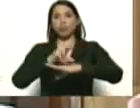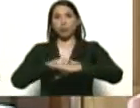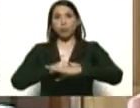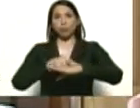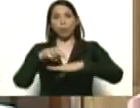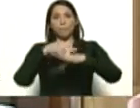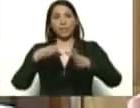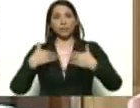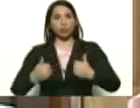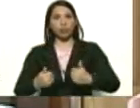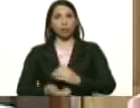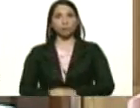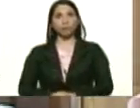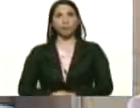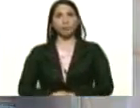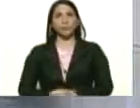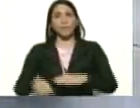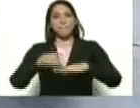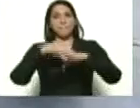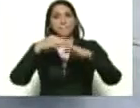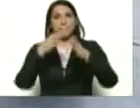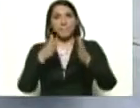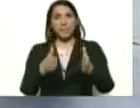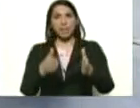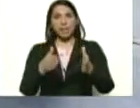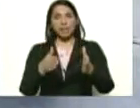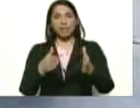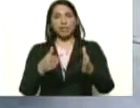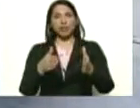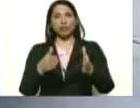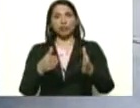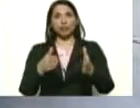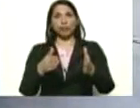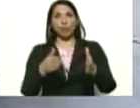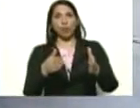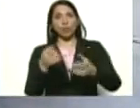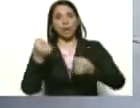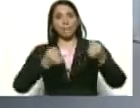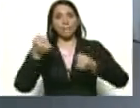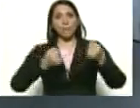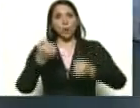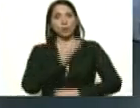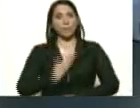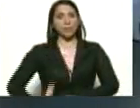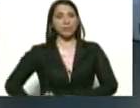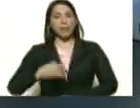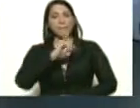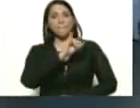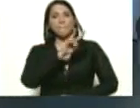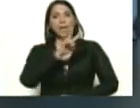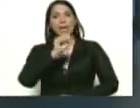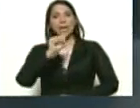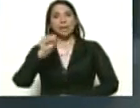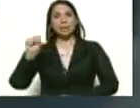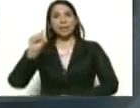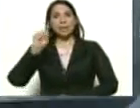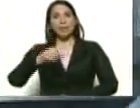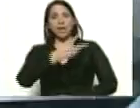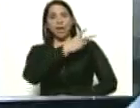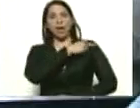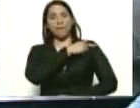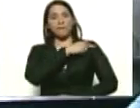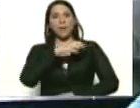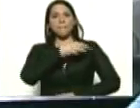ministro Serpa, el ministro Hipólito, la presidenta del Seguro Social, el jefe de la Misión Médica